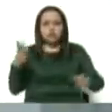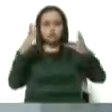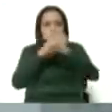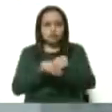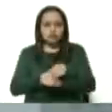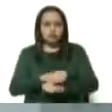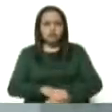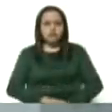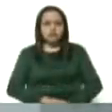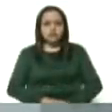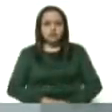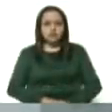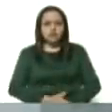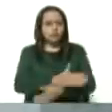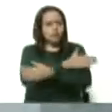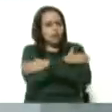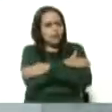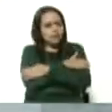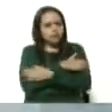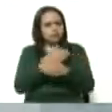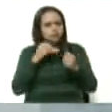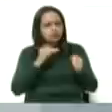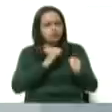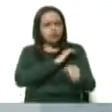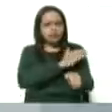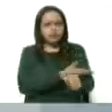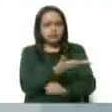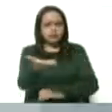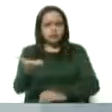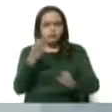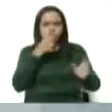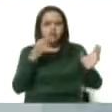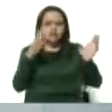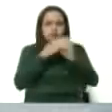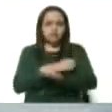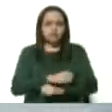un efusivo abrazo todas y todos buenas noches gracias